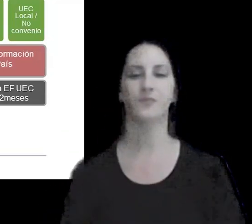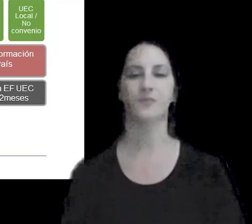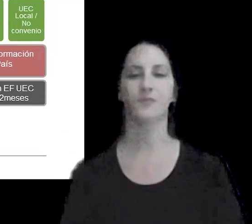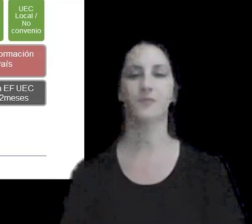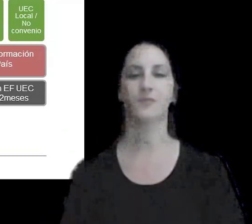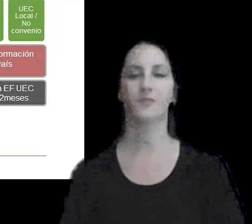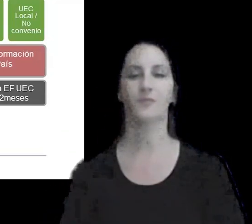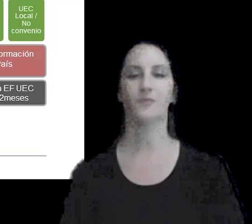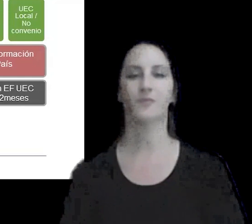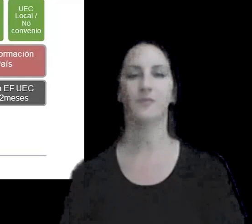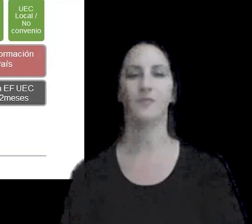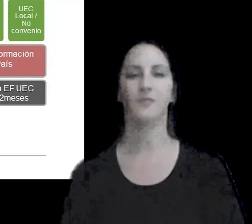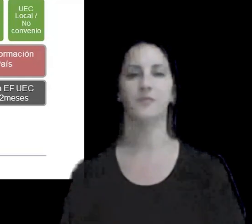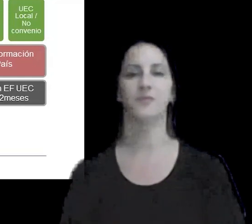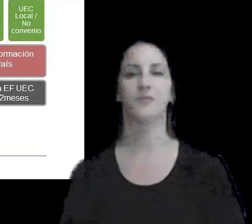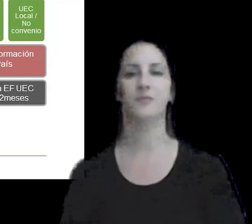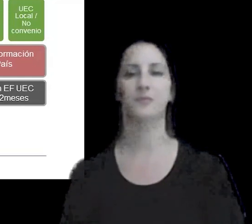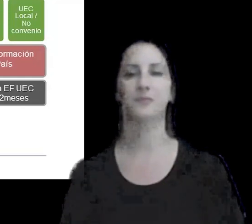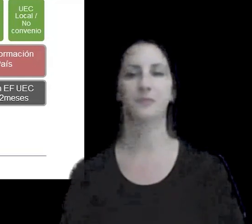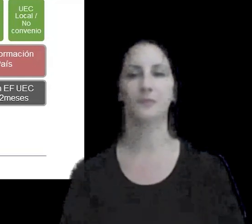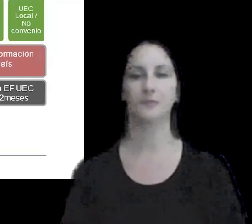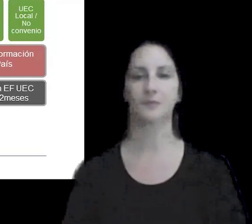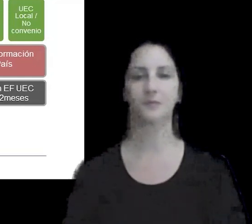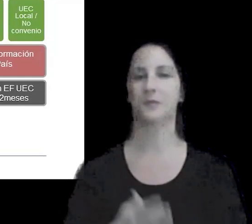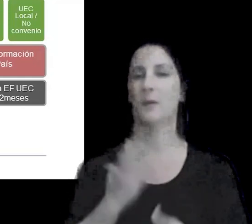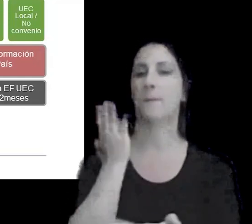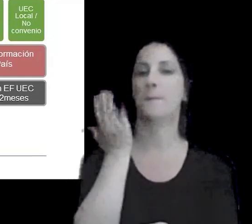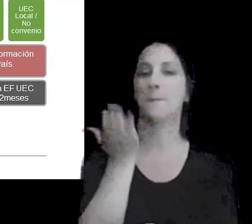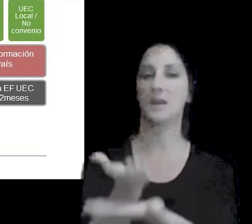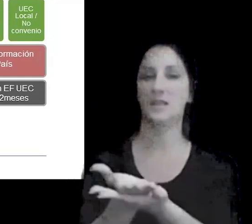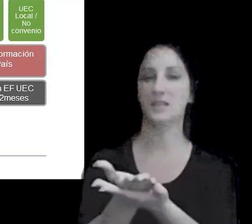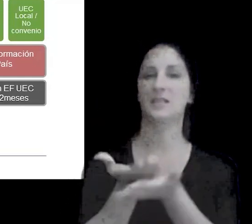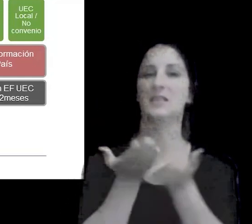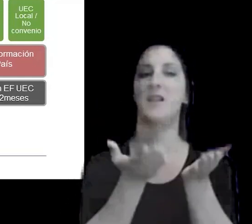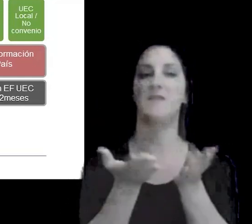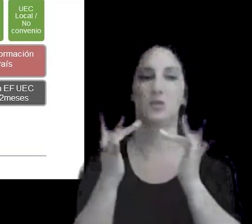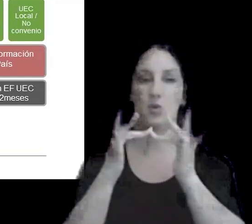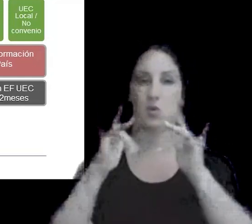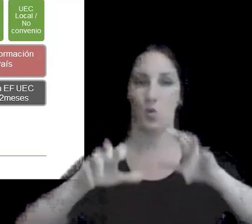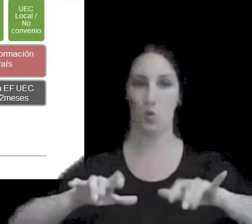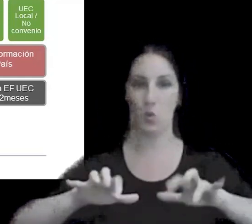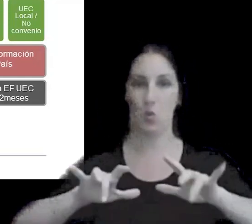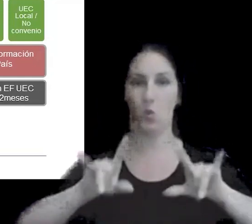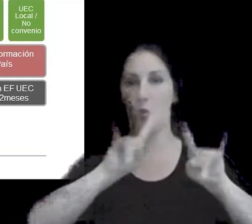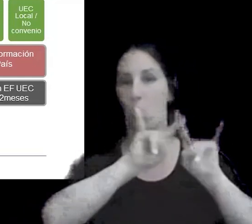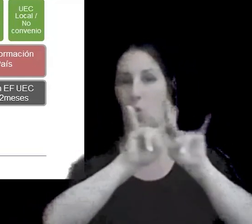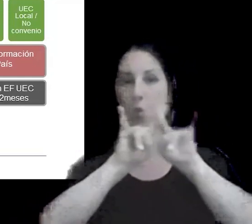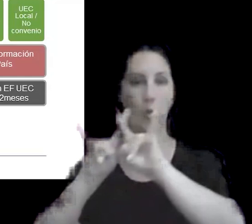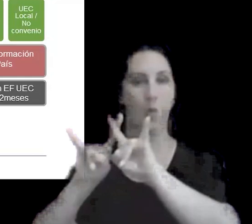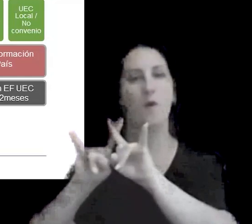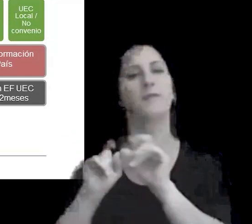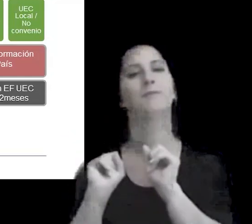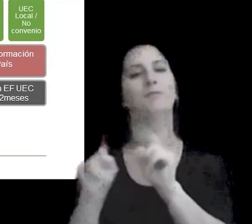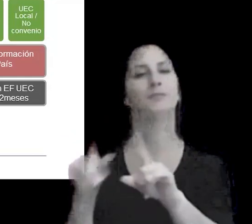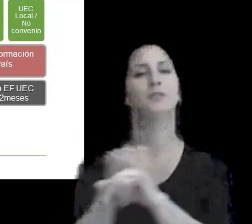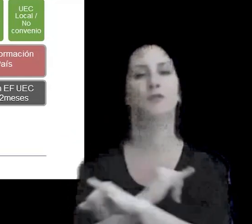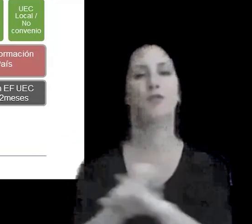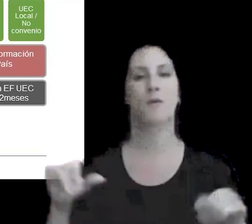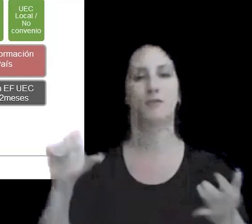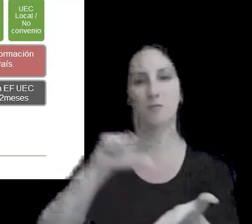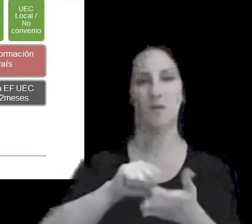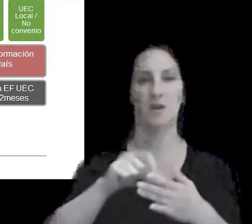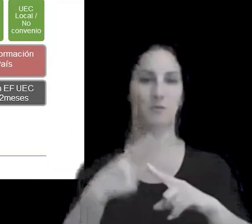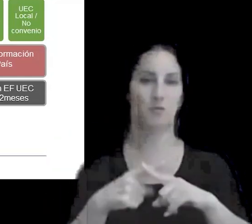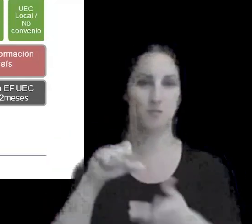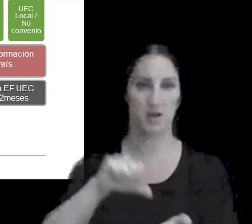que se presenta mediante el servicio web específico del régimen de información país por país